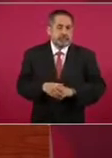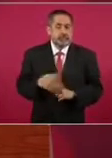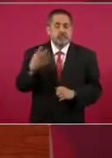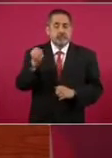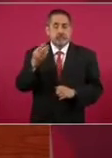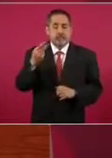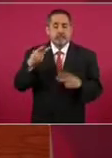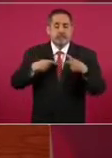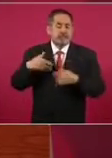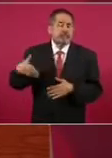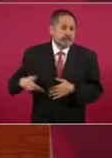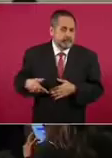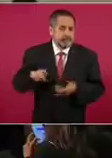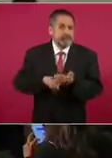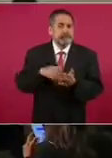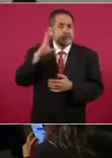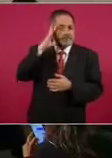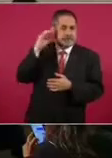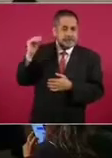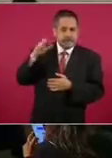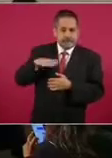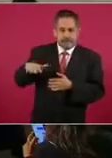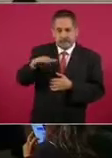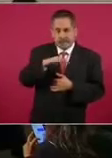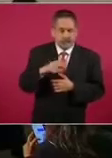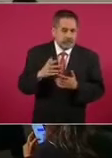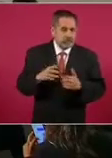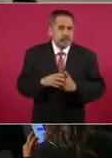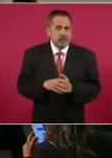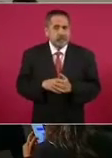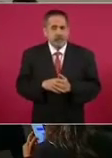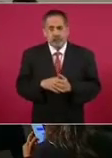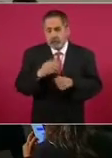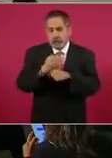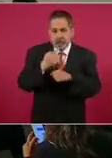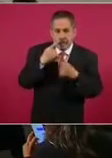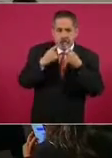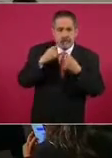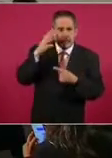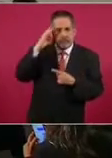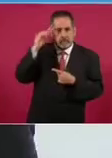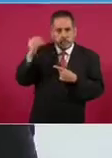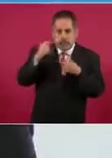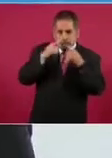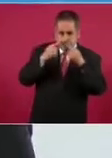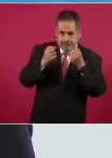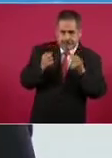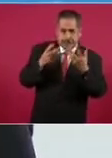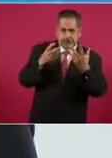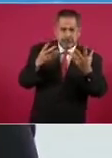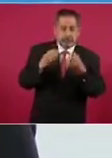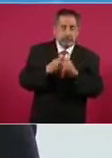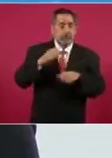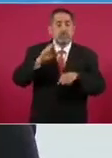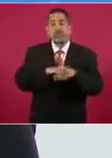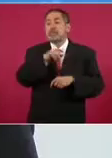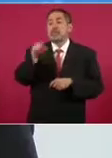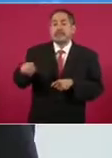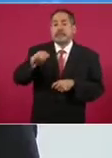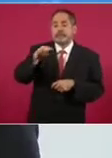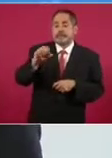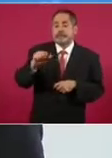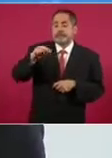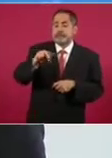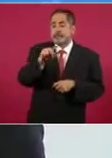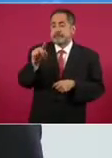Colima y nada más, por lo pronto estamos en Colima, los lesionados fueron en Manzanillo y en